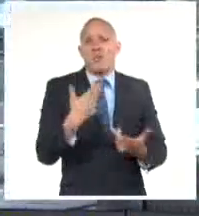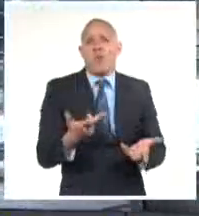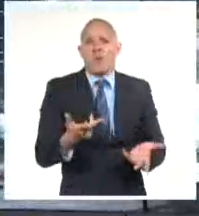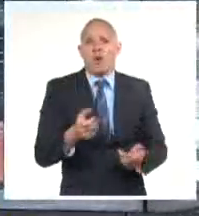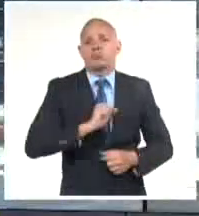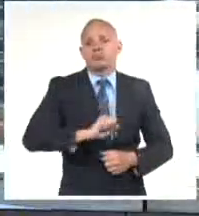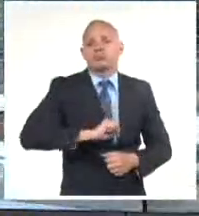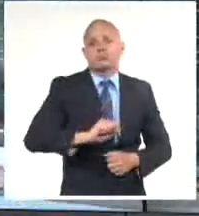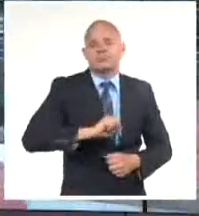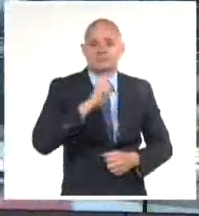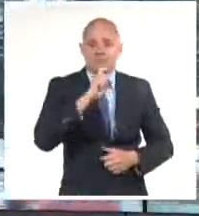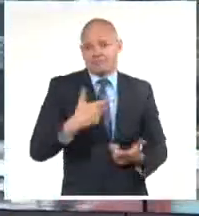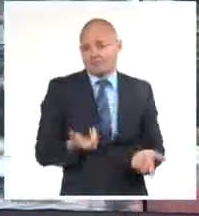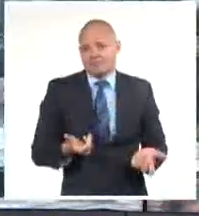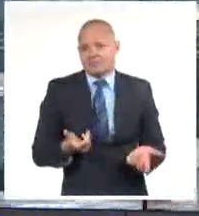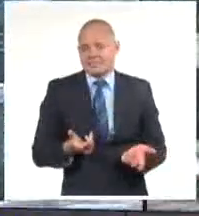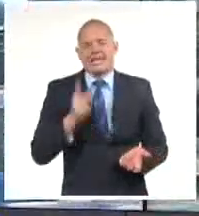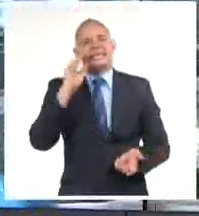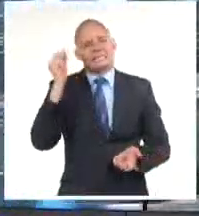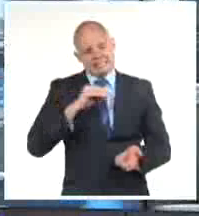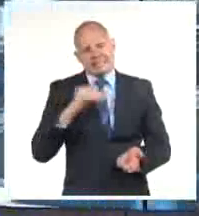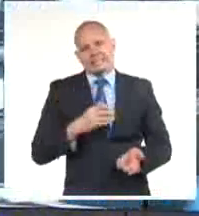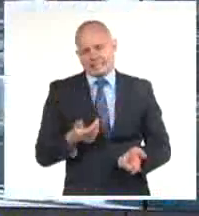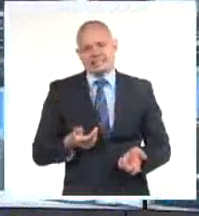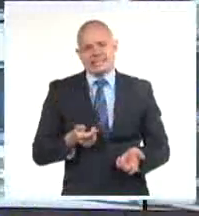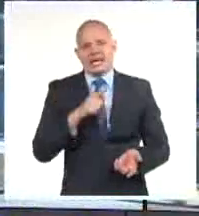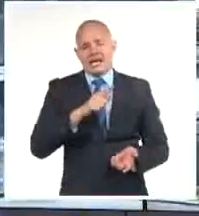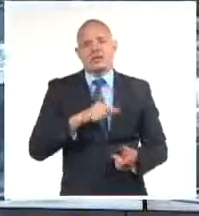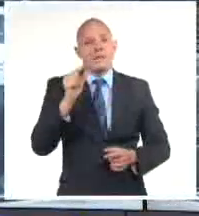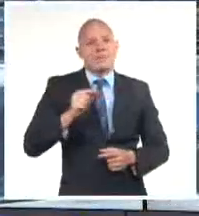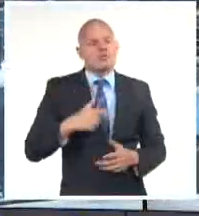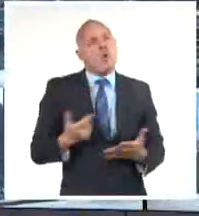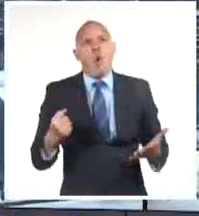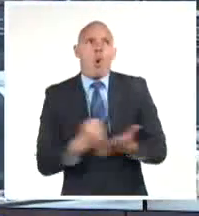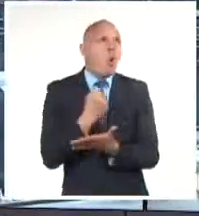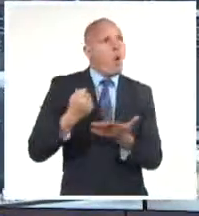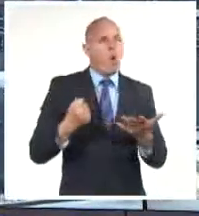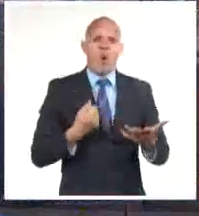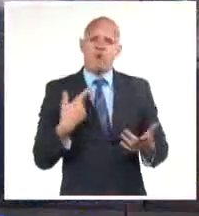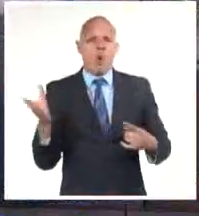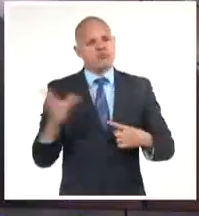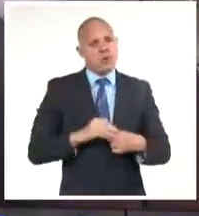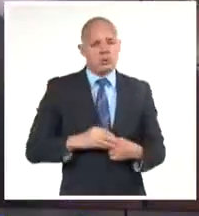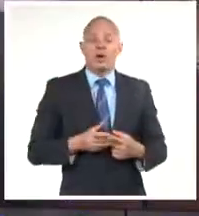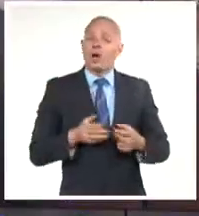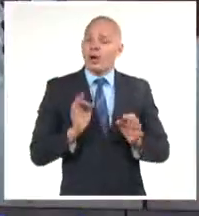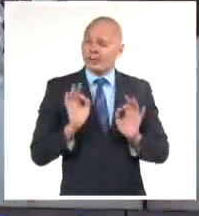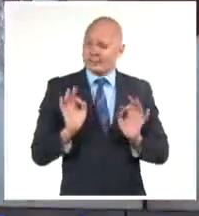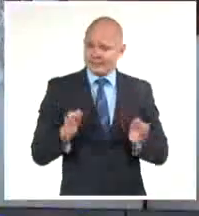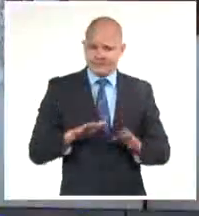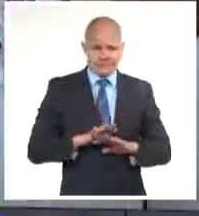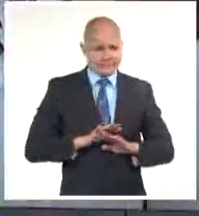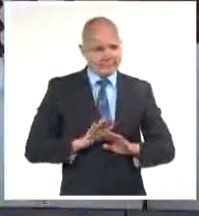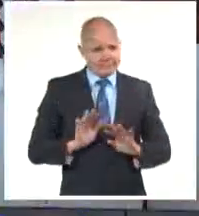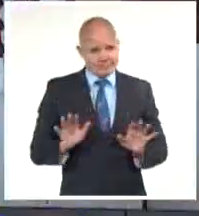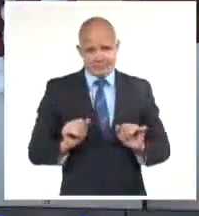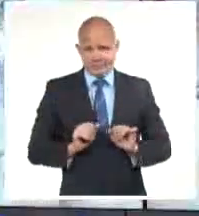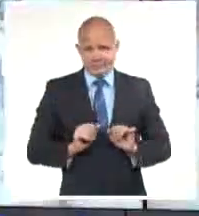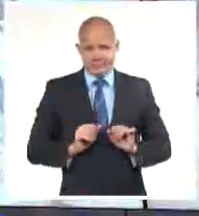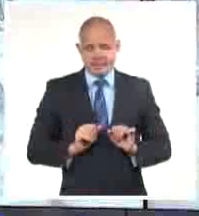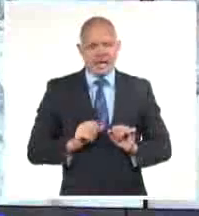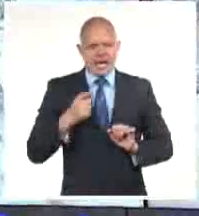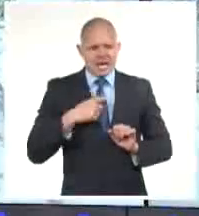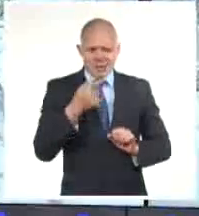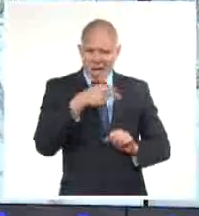duele e irrita, y hablo desde el sentir ciudadano. Y no es la primera vez que esto ocurre, también es cierto. Pongo un